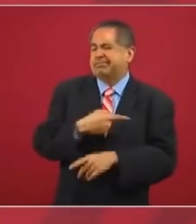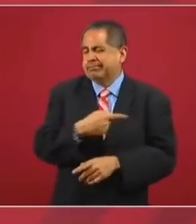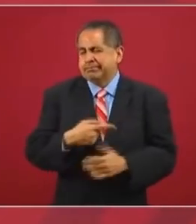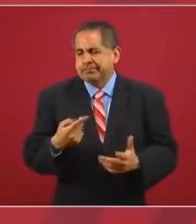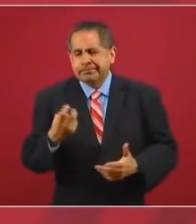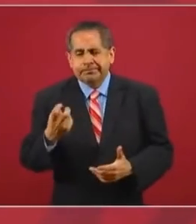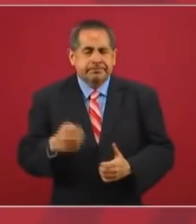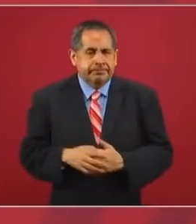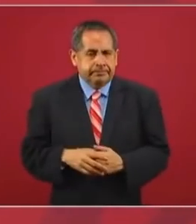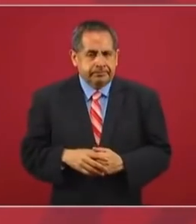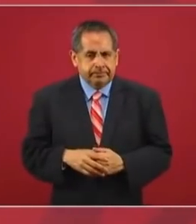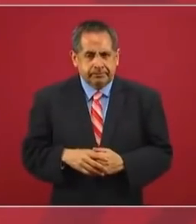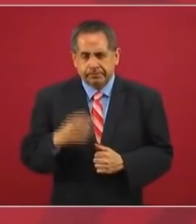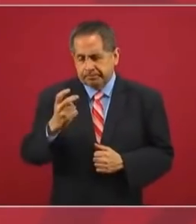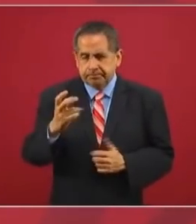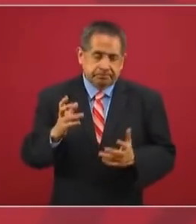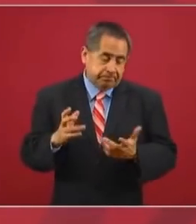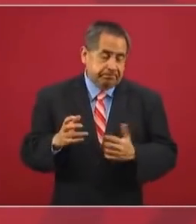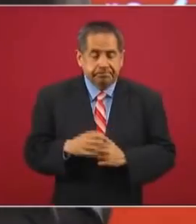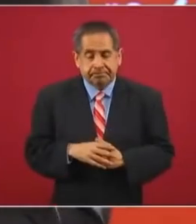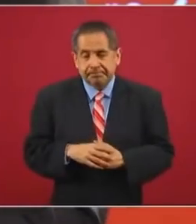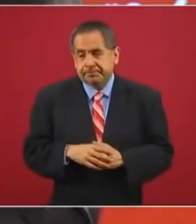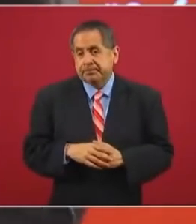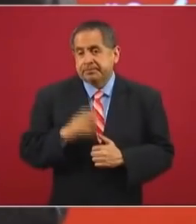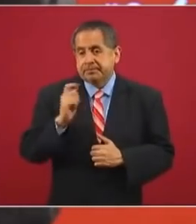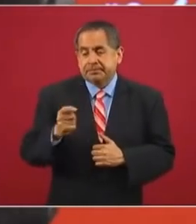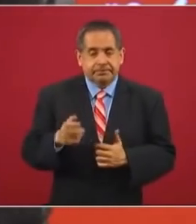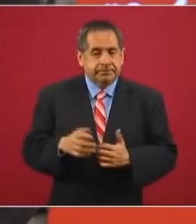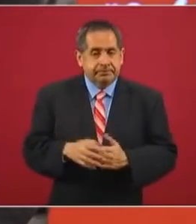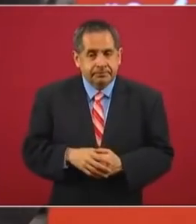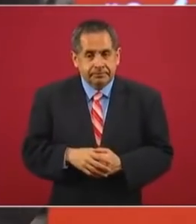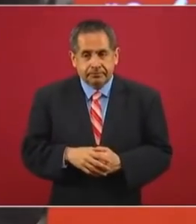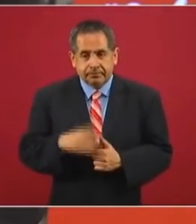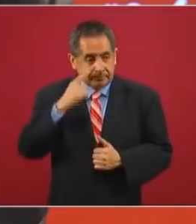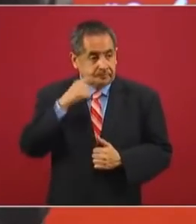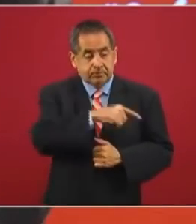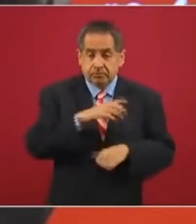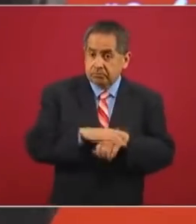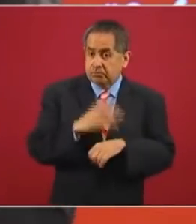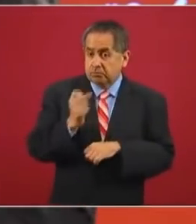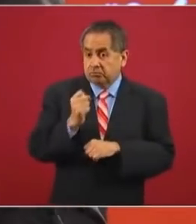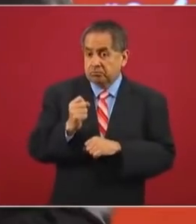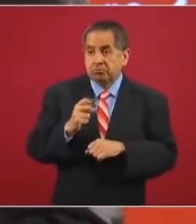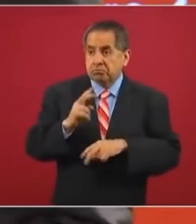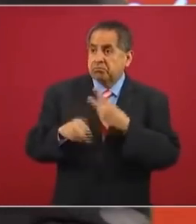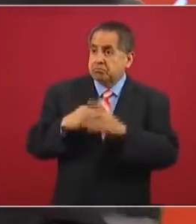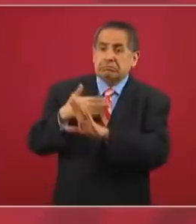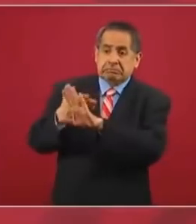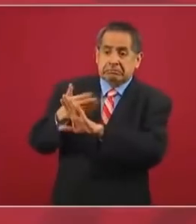va incluso a intensificar en la medida